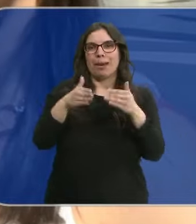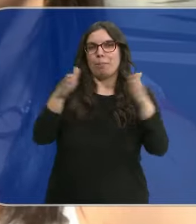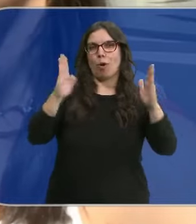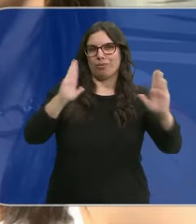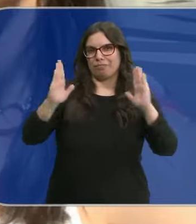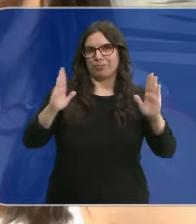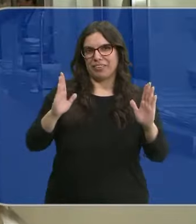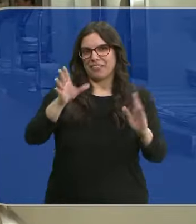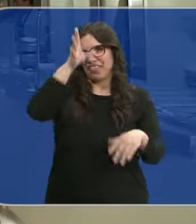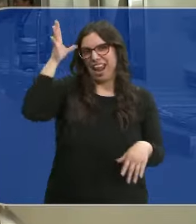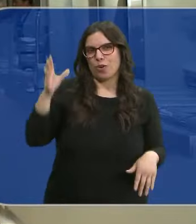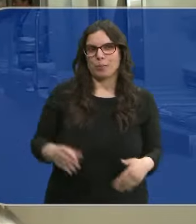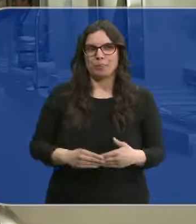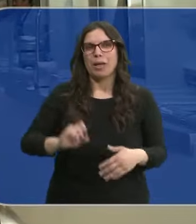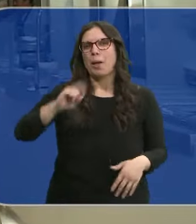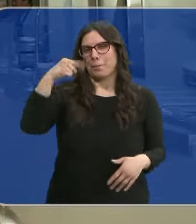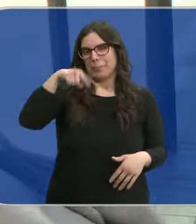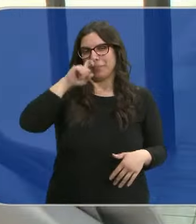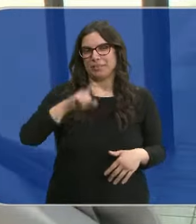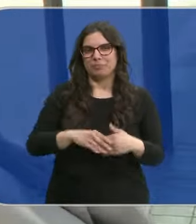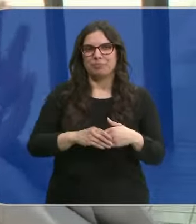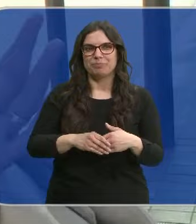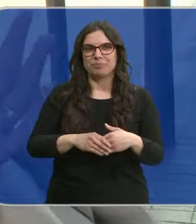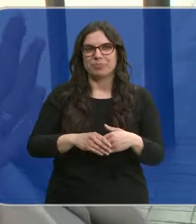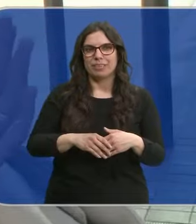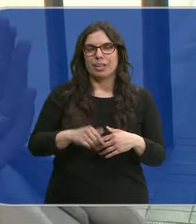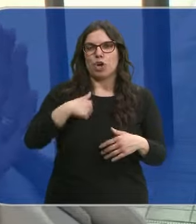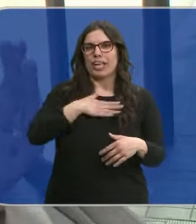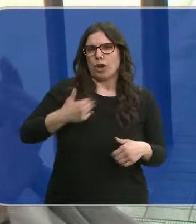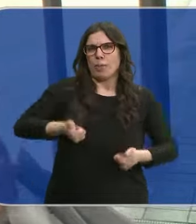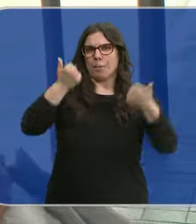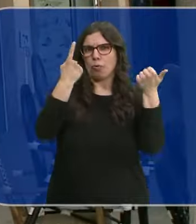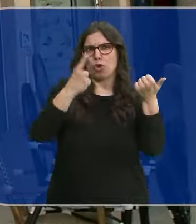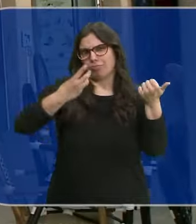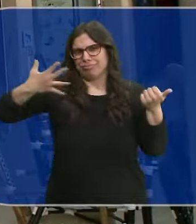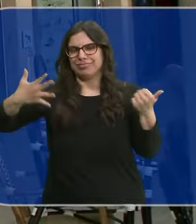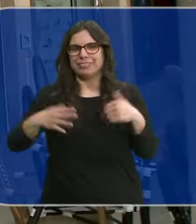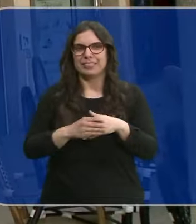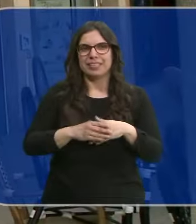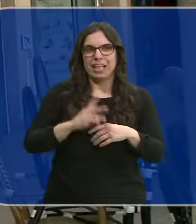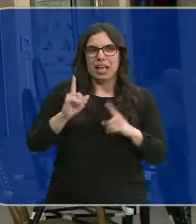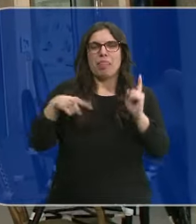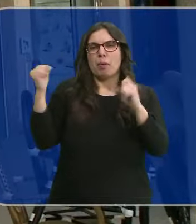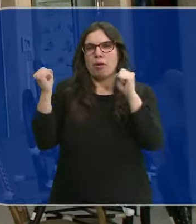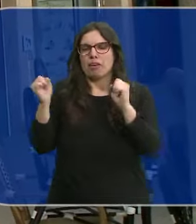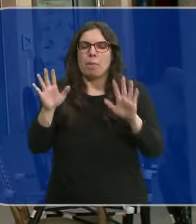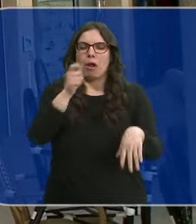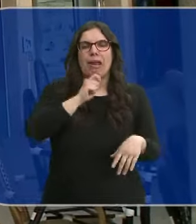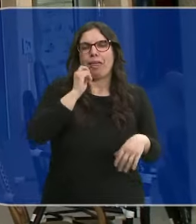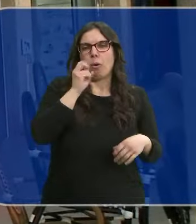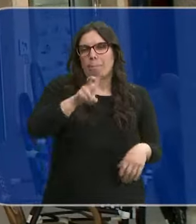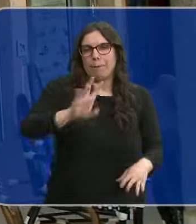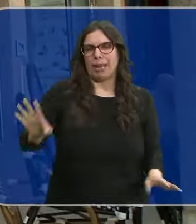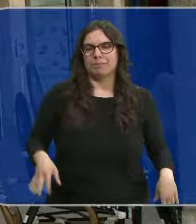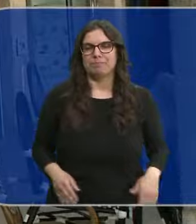inaugurar la temporada de verano. El primer helado de la temporada. Me tomaría más de un helado hoy porque hace muy buen día. Bueno, igual luego viene el frío pero el helado siempre entra.